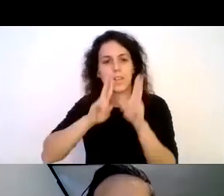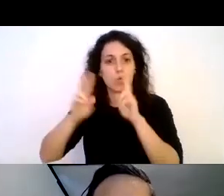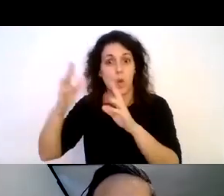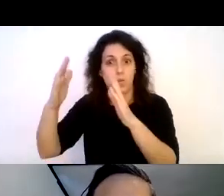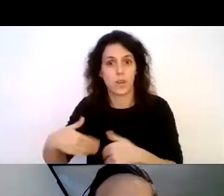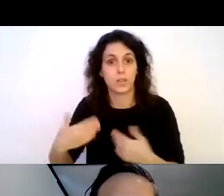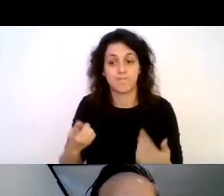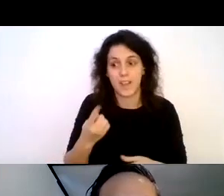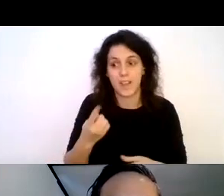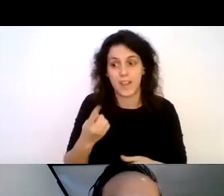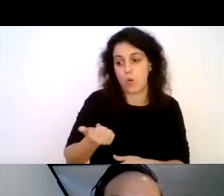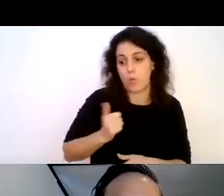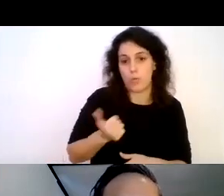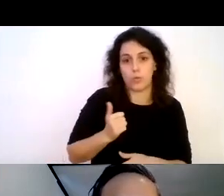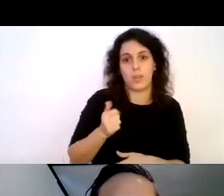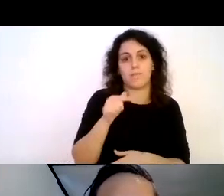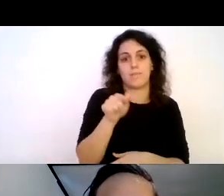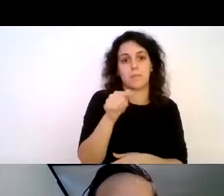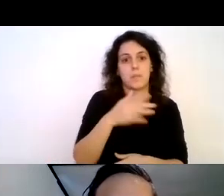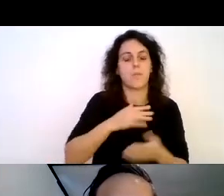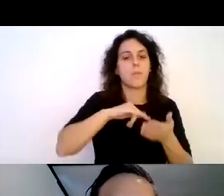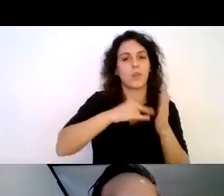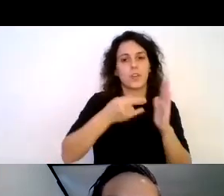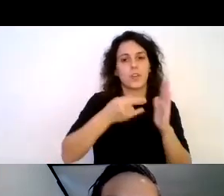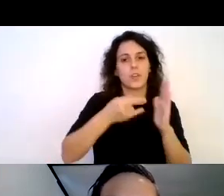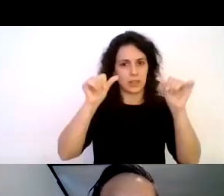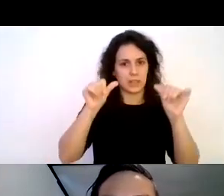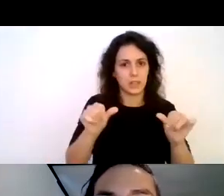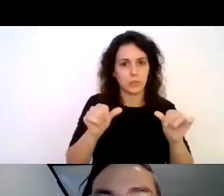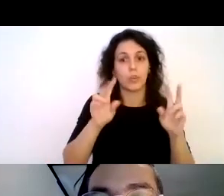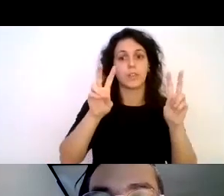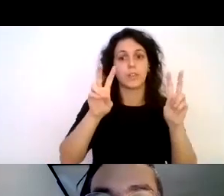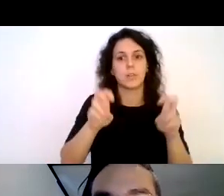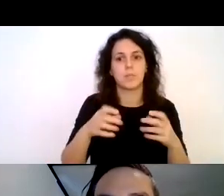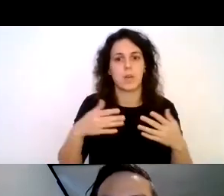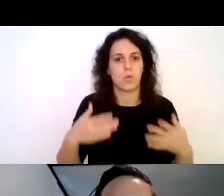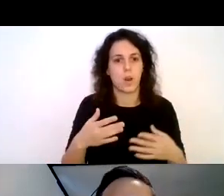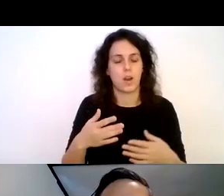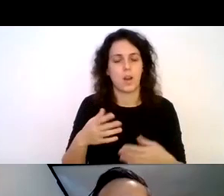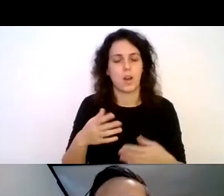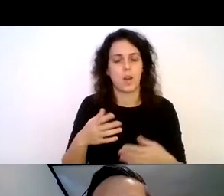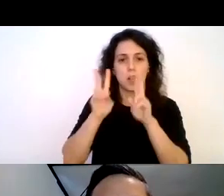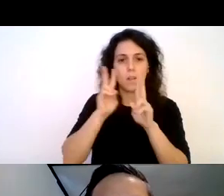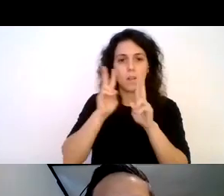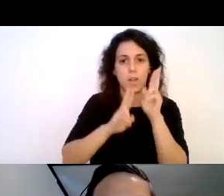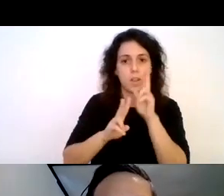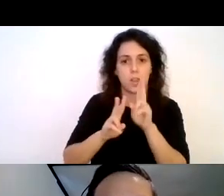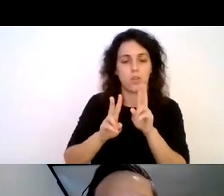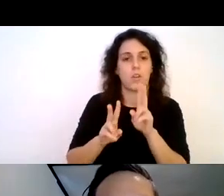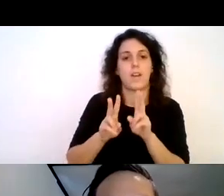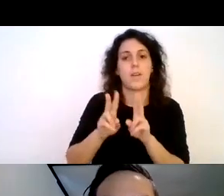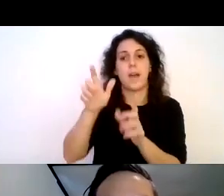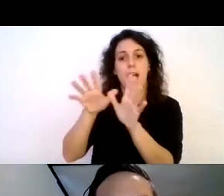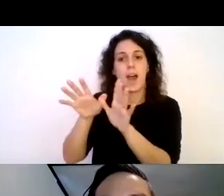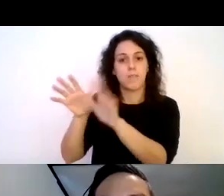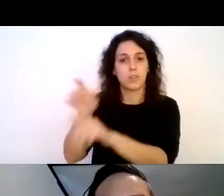vi la oportunidad y fue así que realicé mi proyecto de título que trata sobre la observación de aves para personas con discapacidad